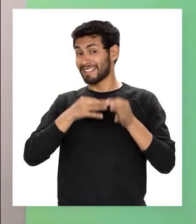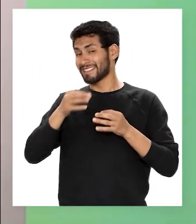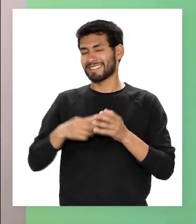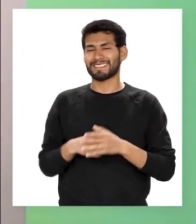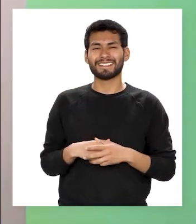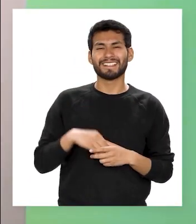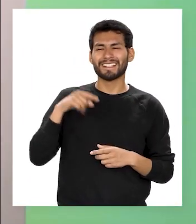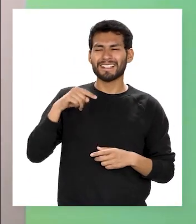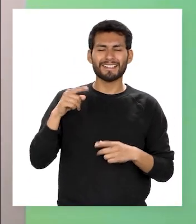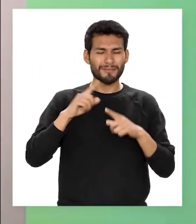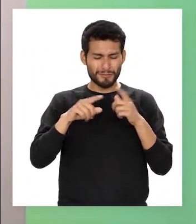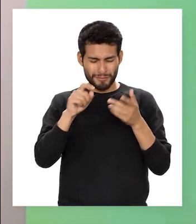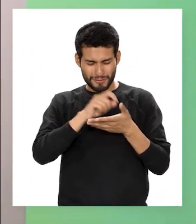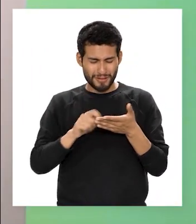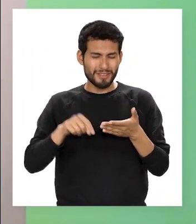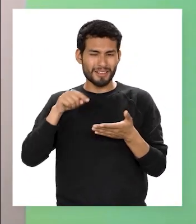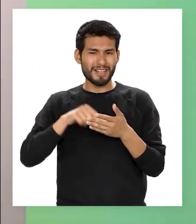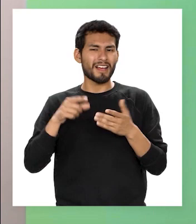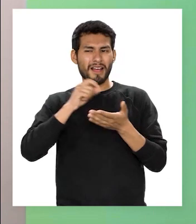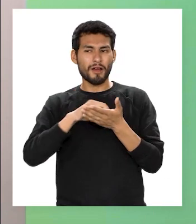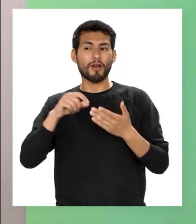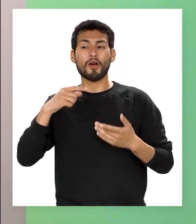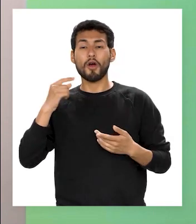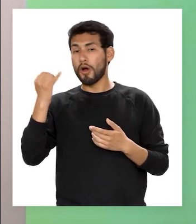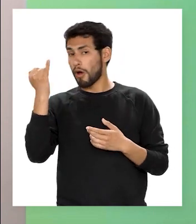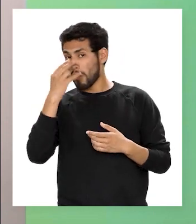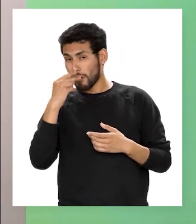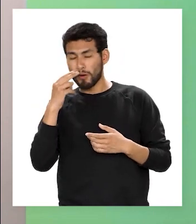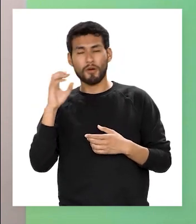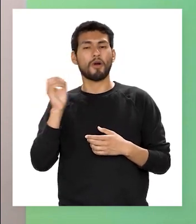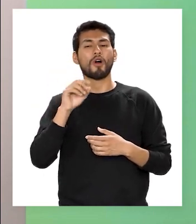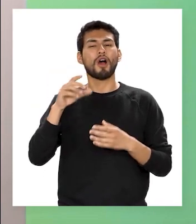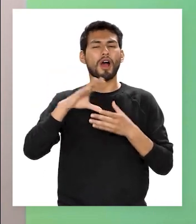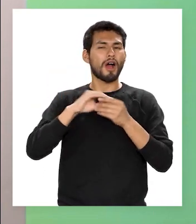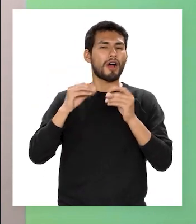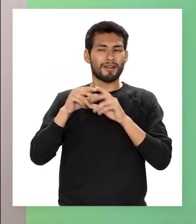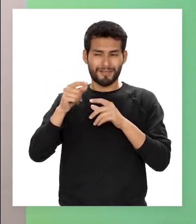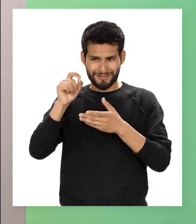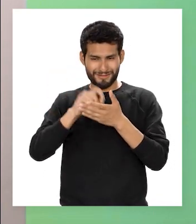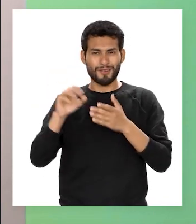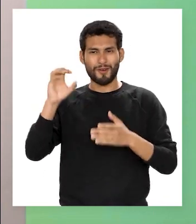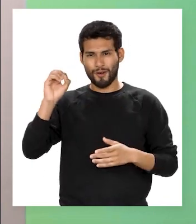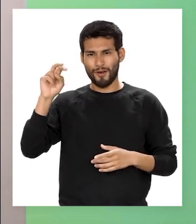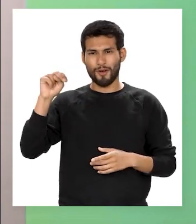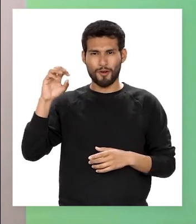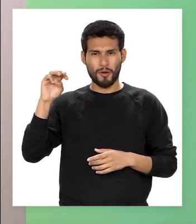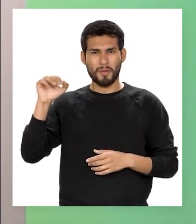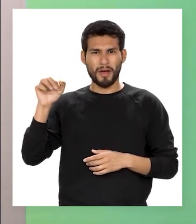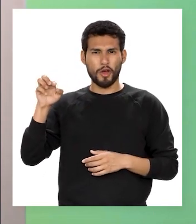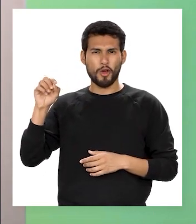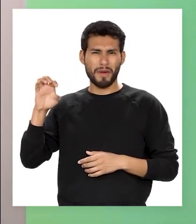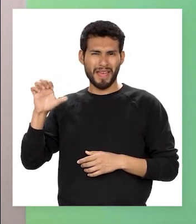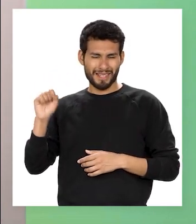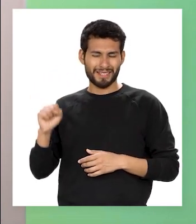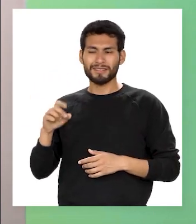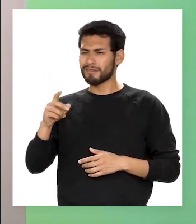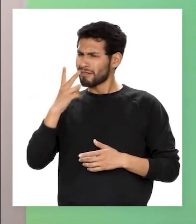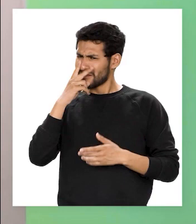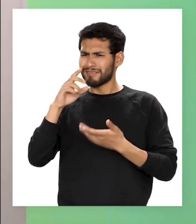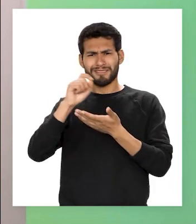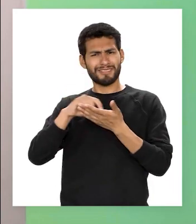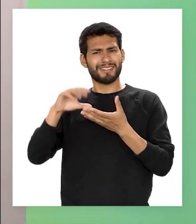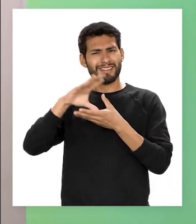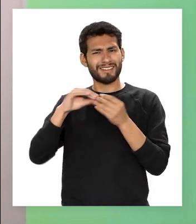Dentro de textos discontinuos literarios Como cómics o historietas Se emplean las onomatopeias ¿Quién no ha leído alguna vez una